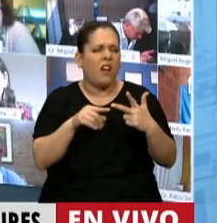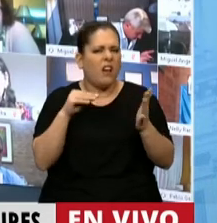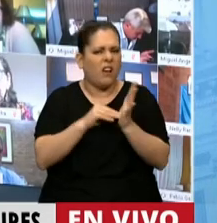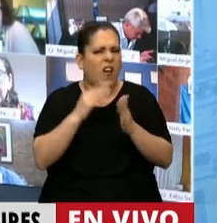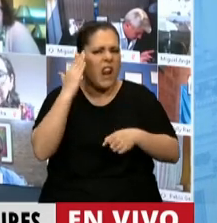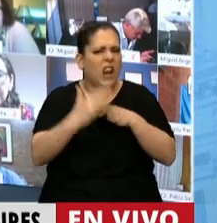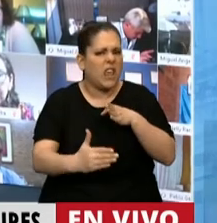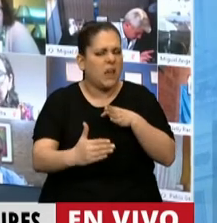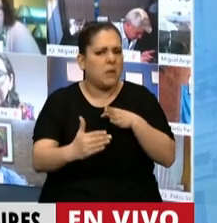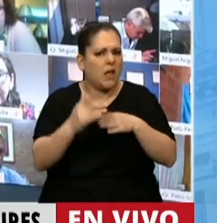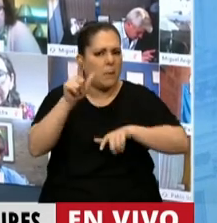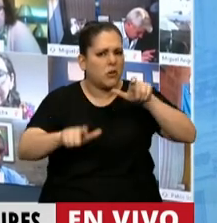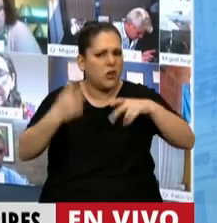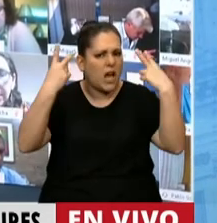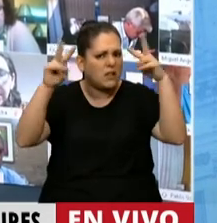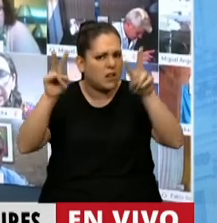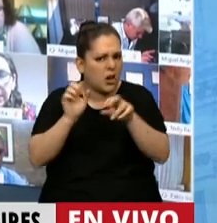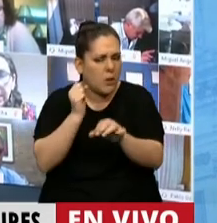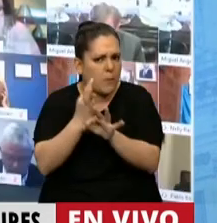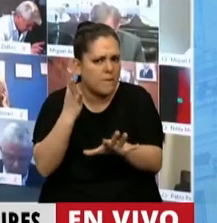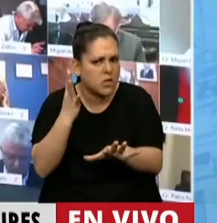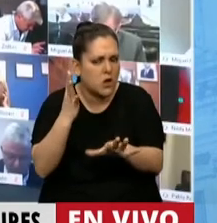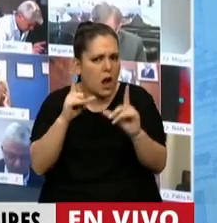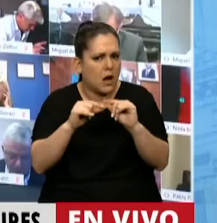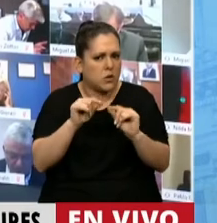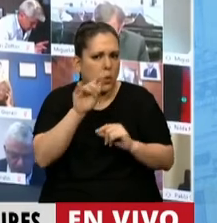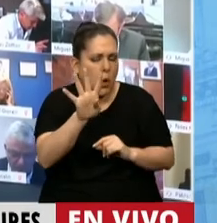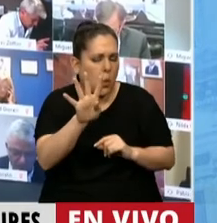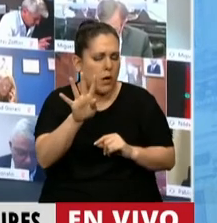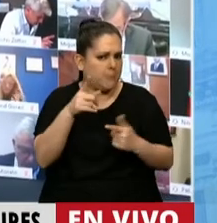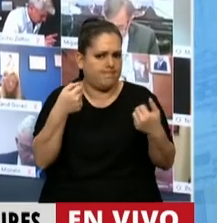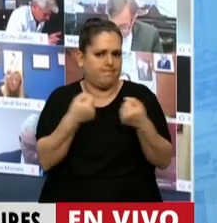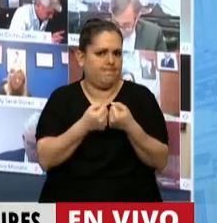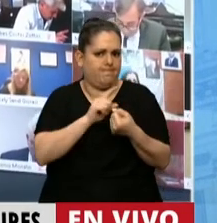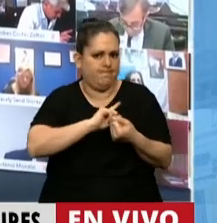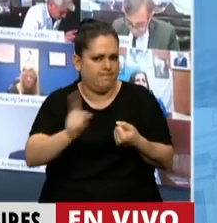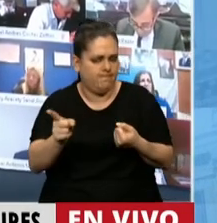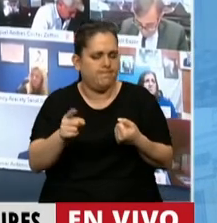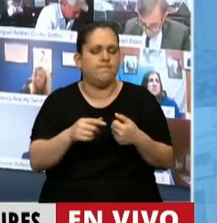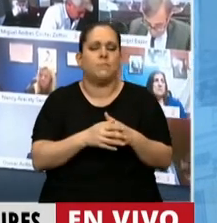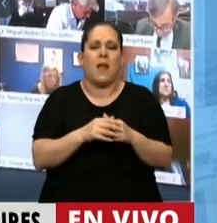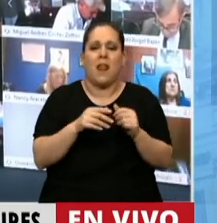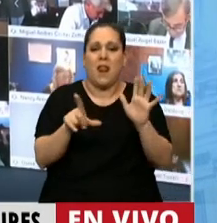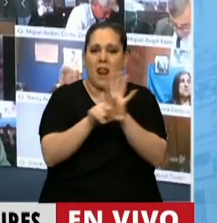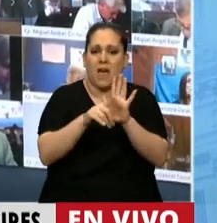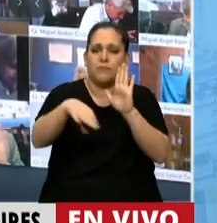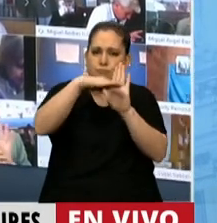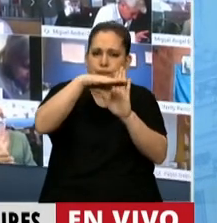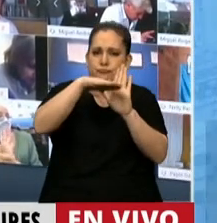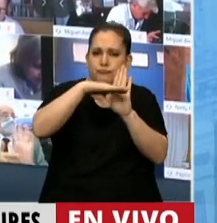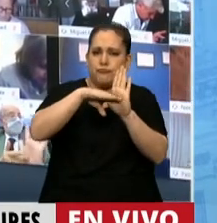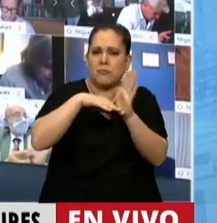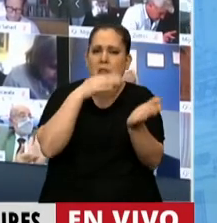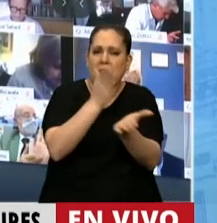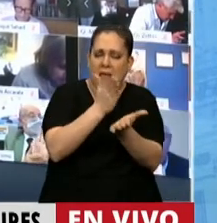ejercicio profesional de los extranjeros, que está mencionado en el artículo 4. La ley enumera una serie de derechos